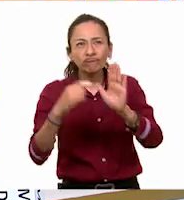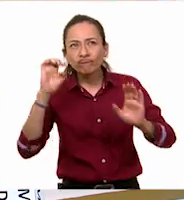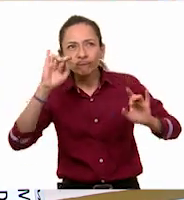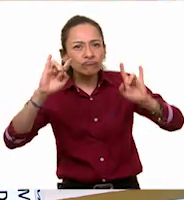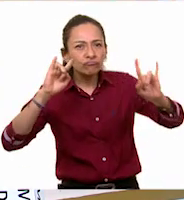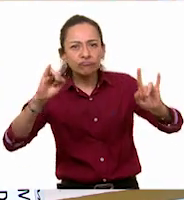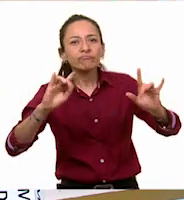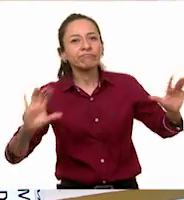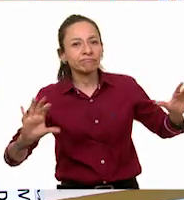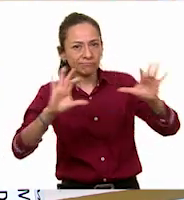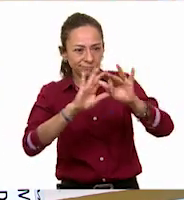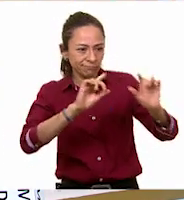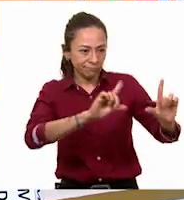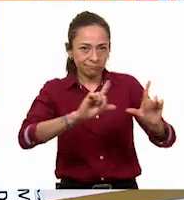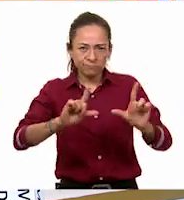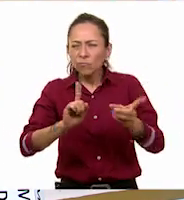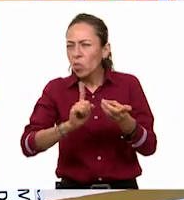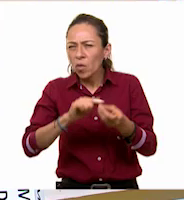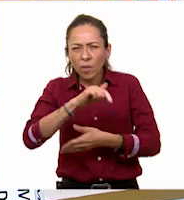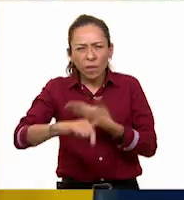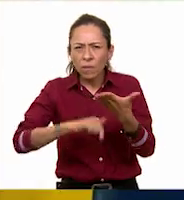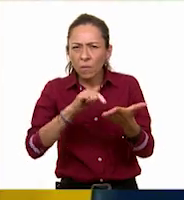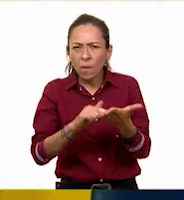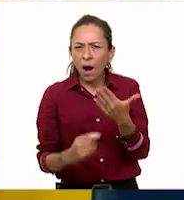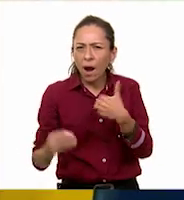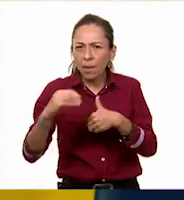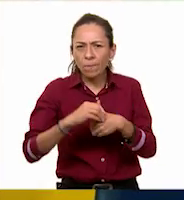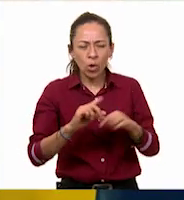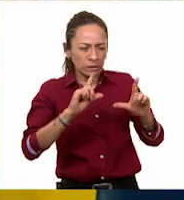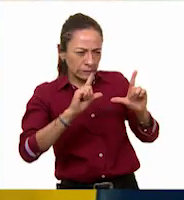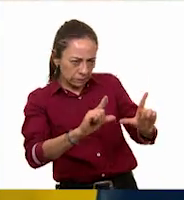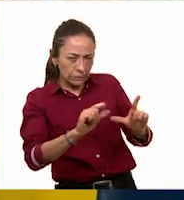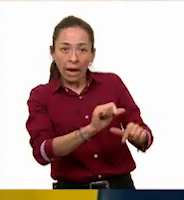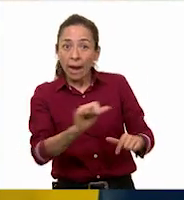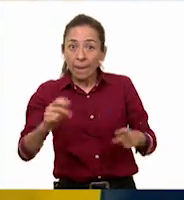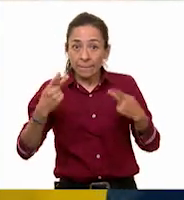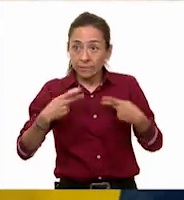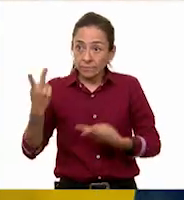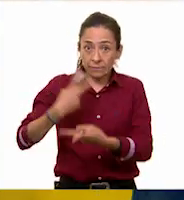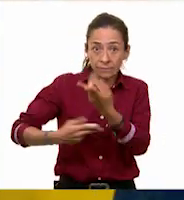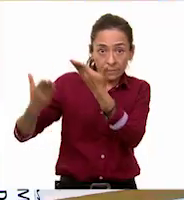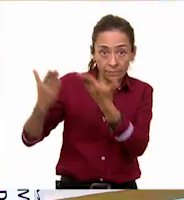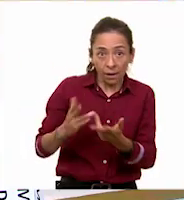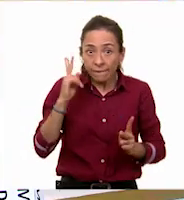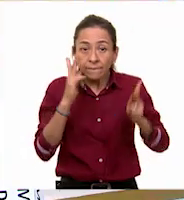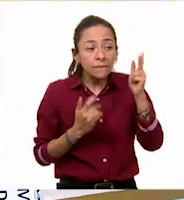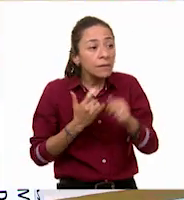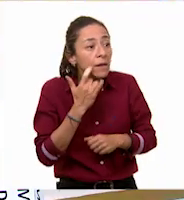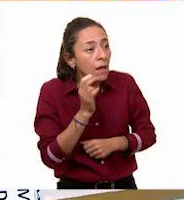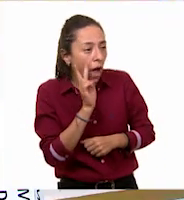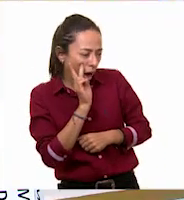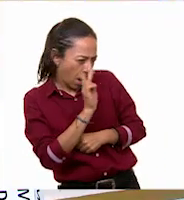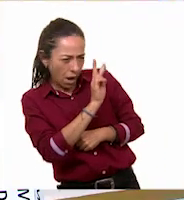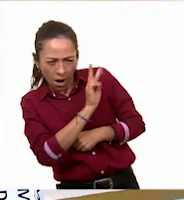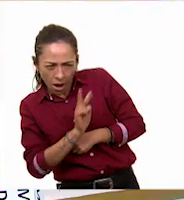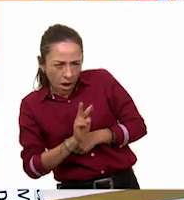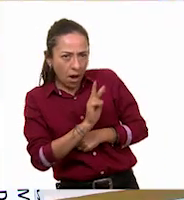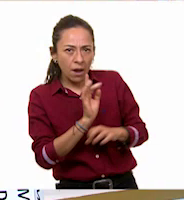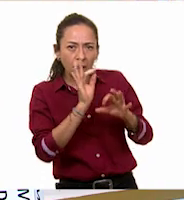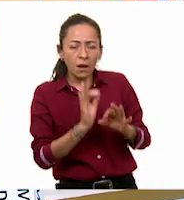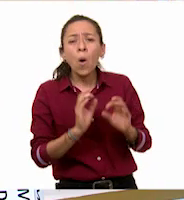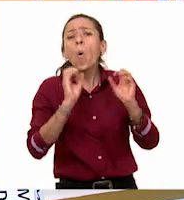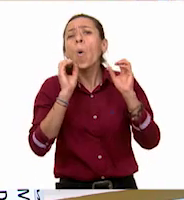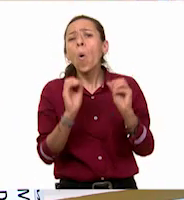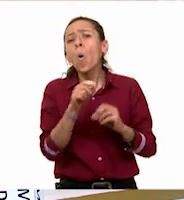en un lugar visible para que los visitantes las puedan leer por sí mismos o también pueden tener ustedes sus propias